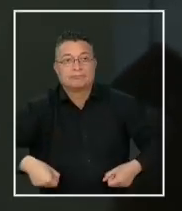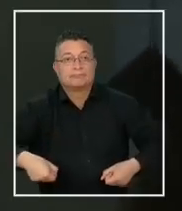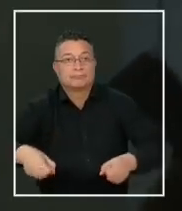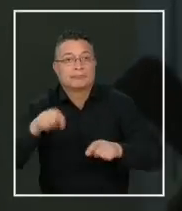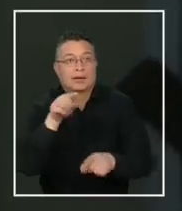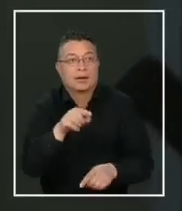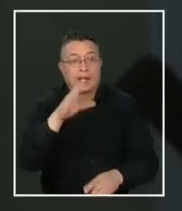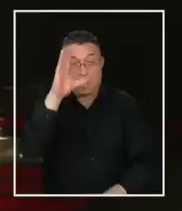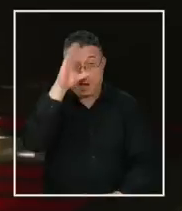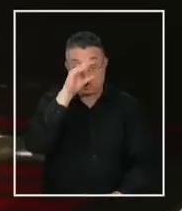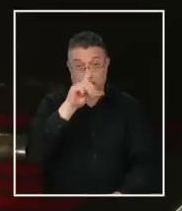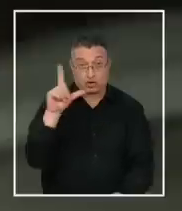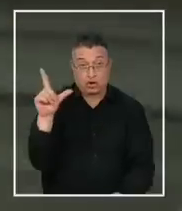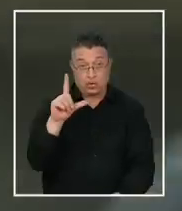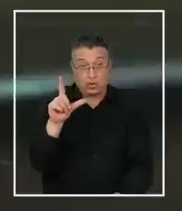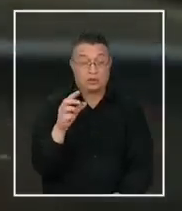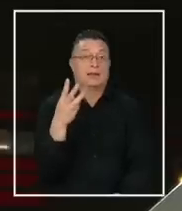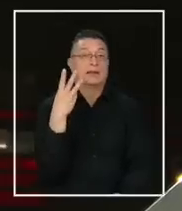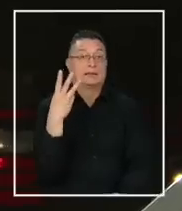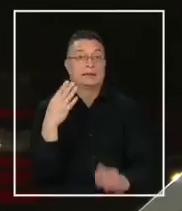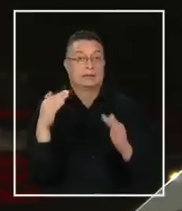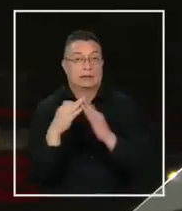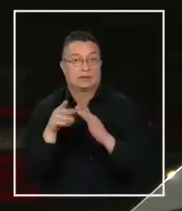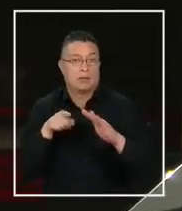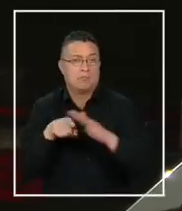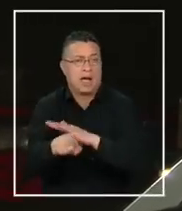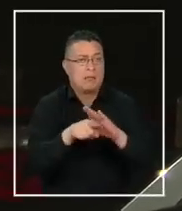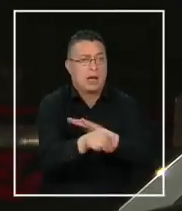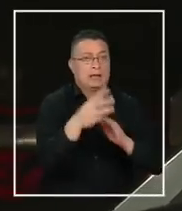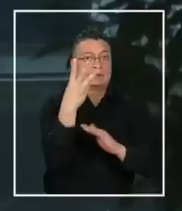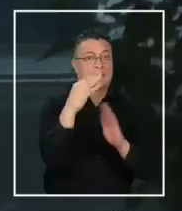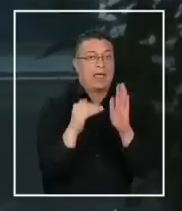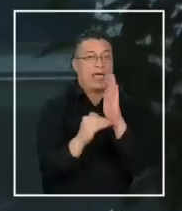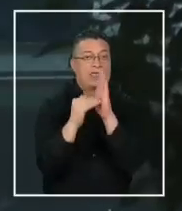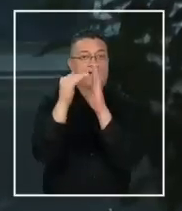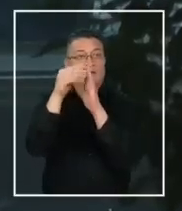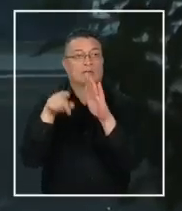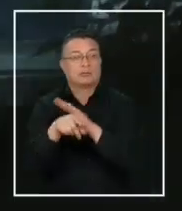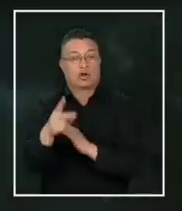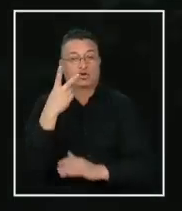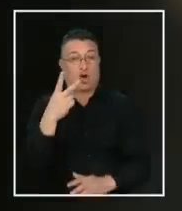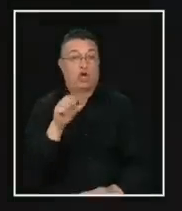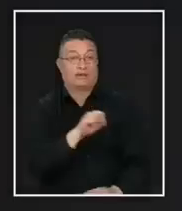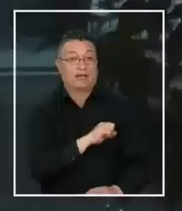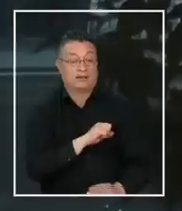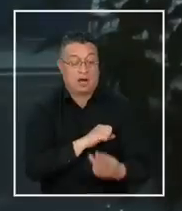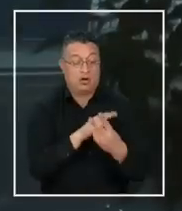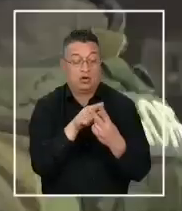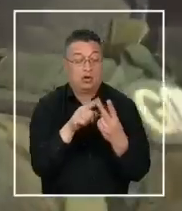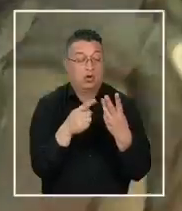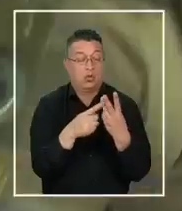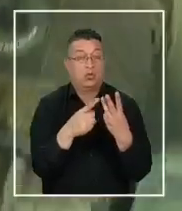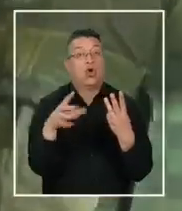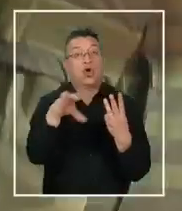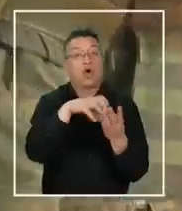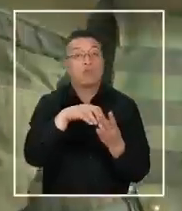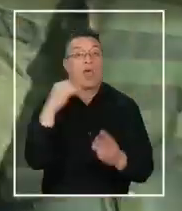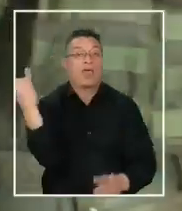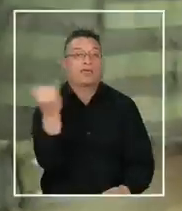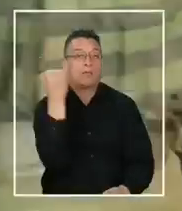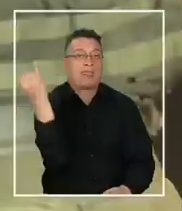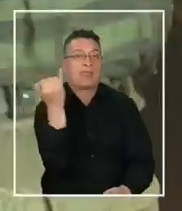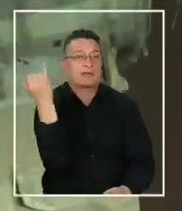La noche de este lunes hubo tres allanamientos en tres edificios, dos en Santiago y uno en Independencia.